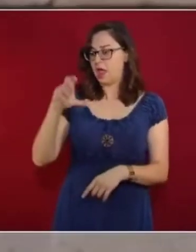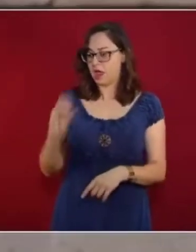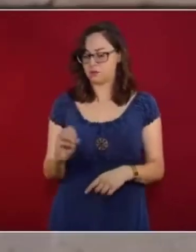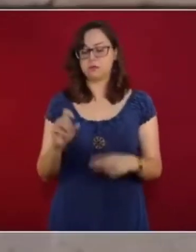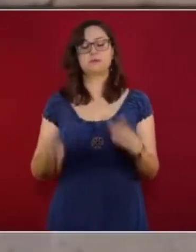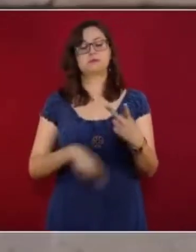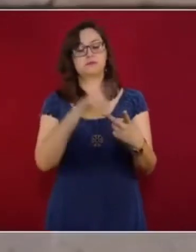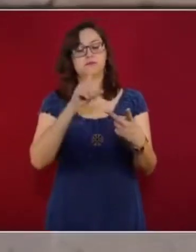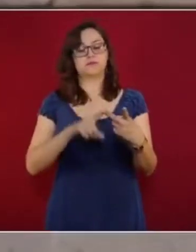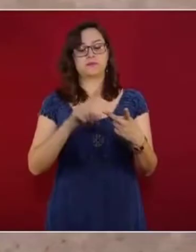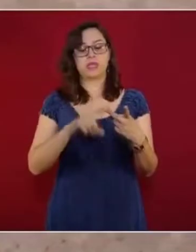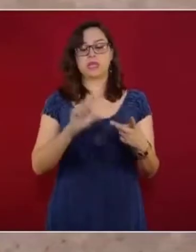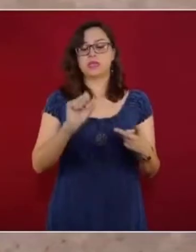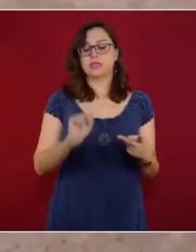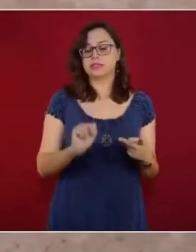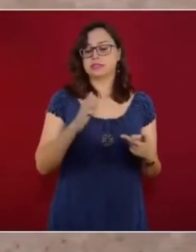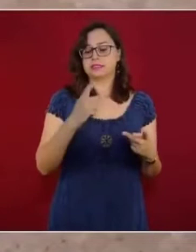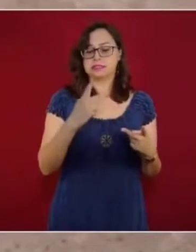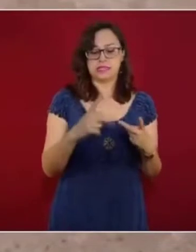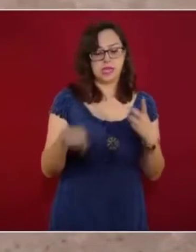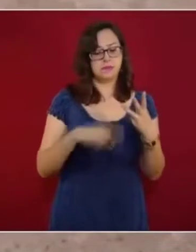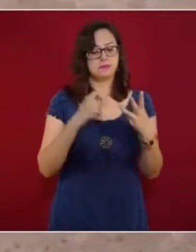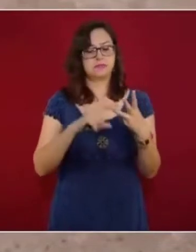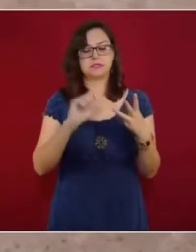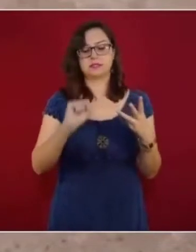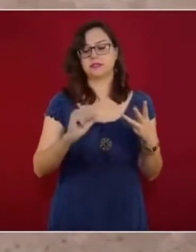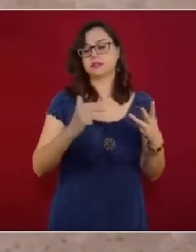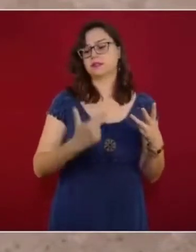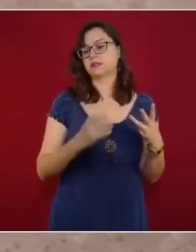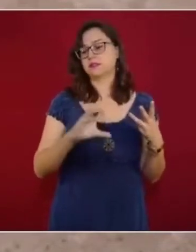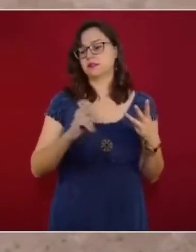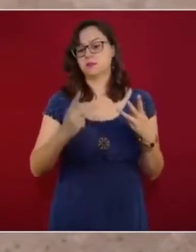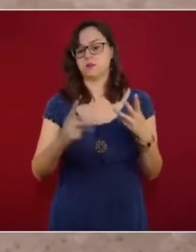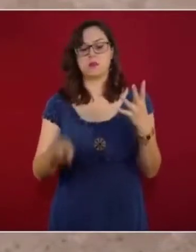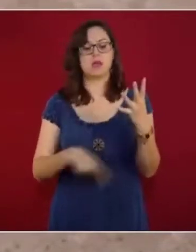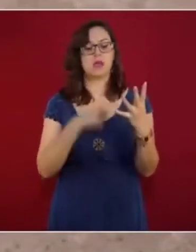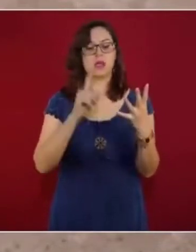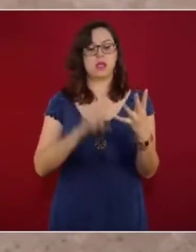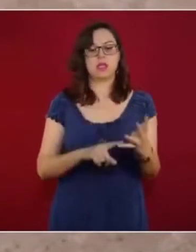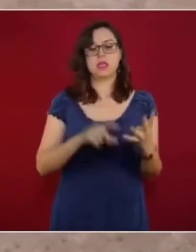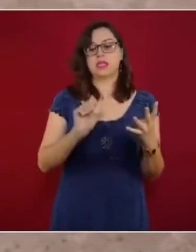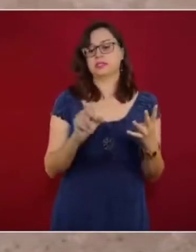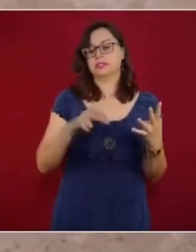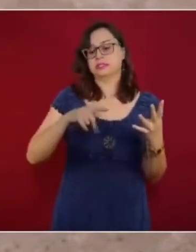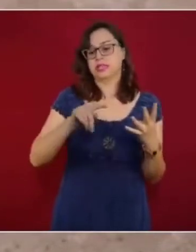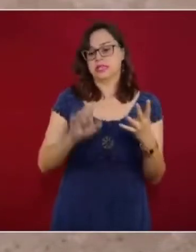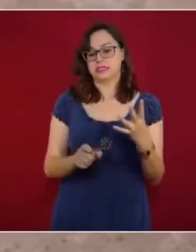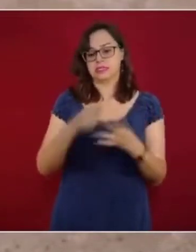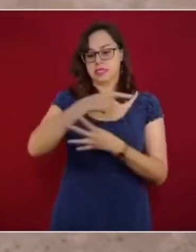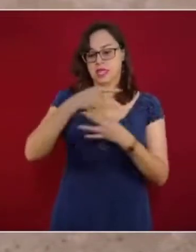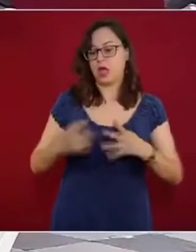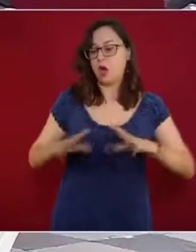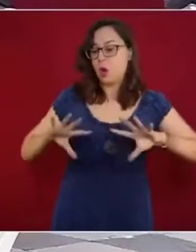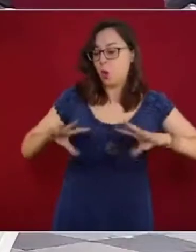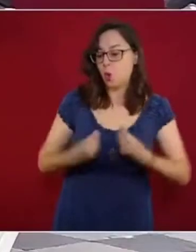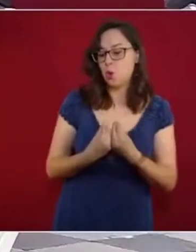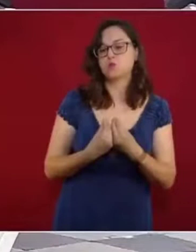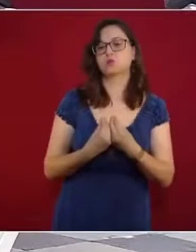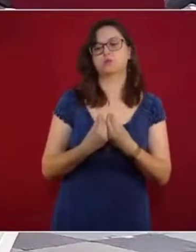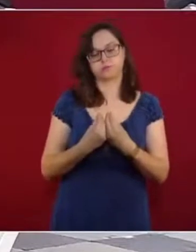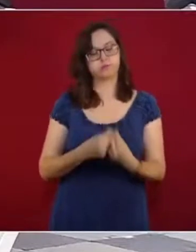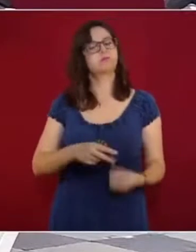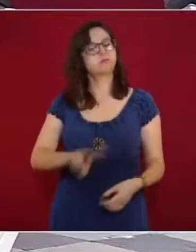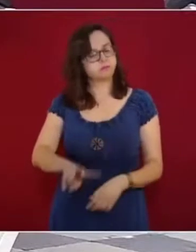Hacienda, de Secretaría de Educación Pública y al Sindicato Nacional de Trabajadores de la Educación, se reafirma una vez más la